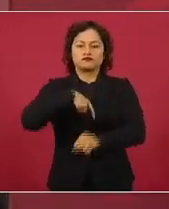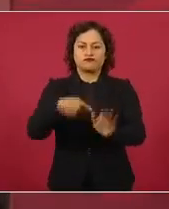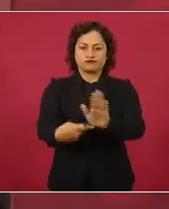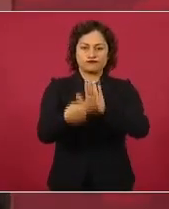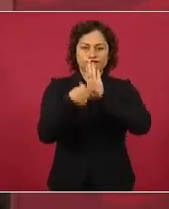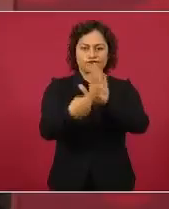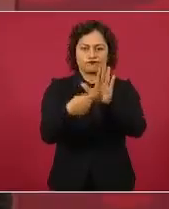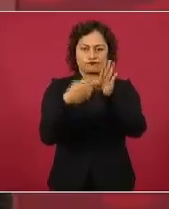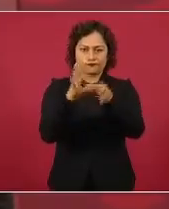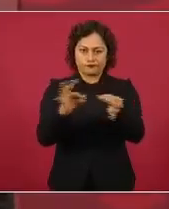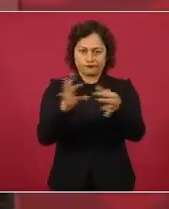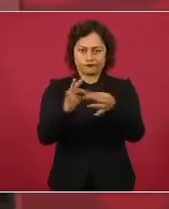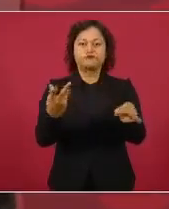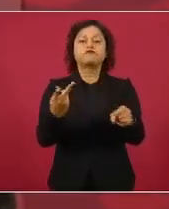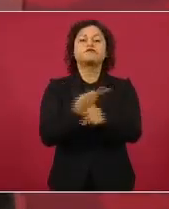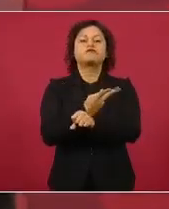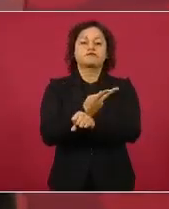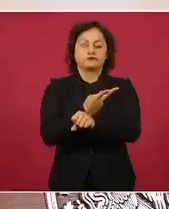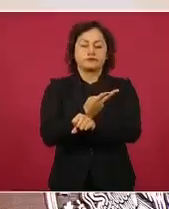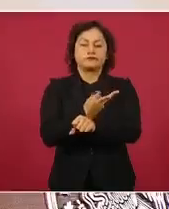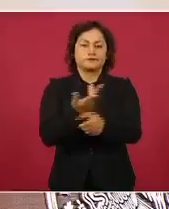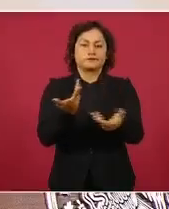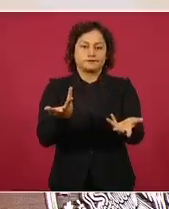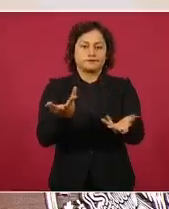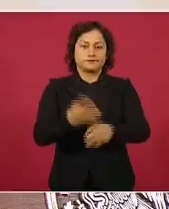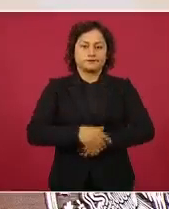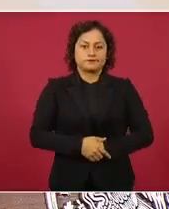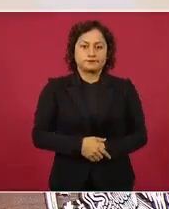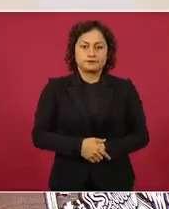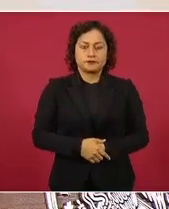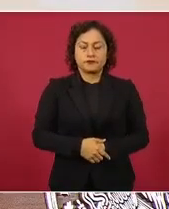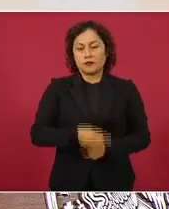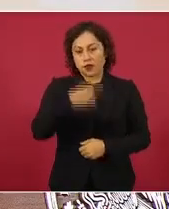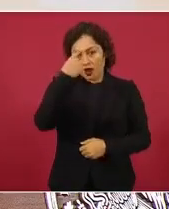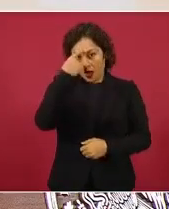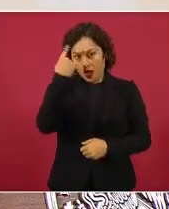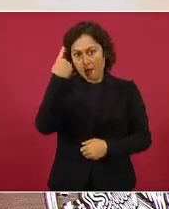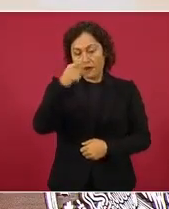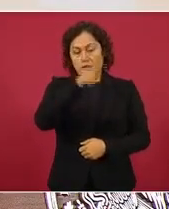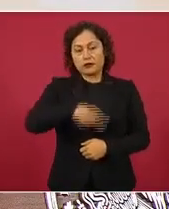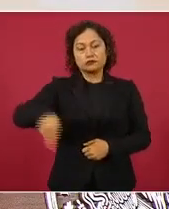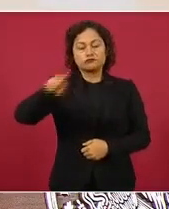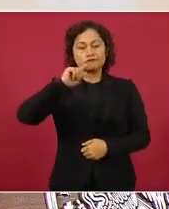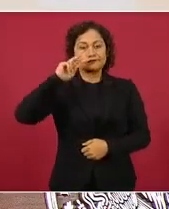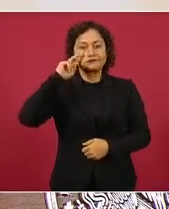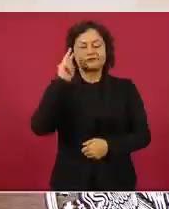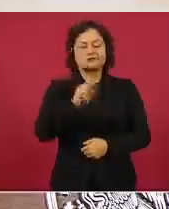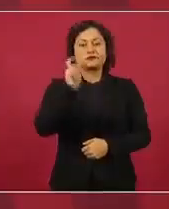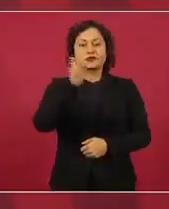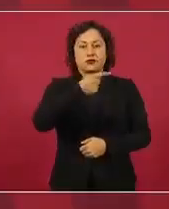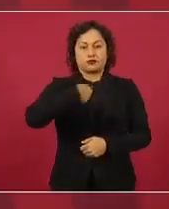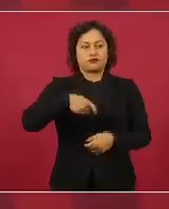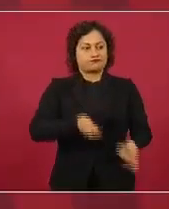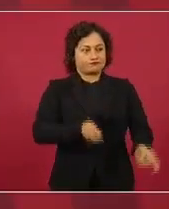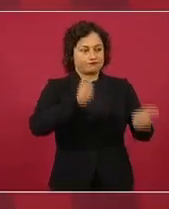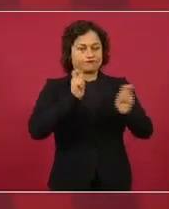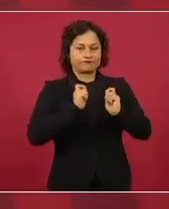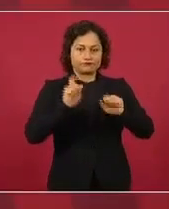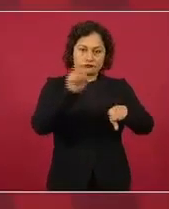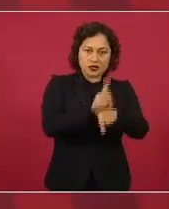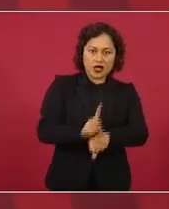cómo diario estamos ocupados, trabajando